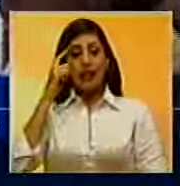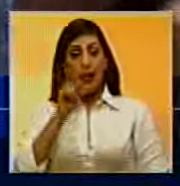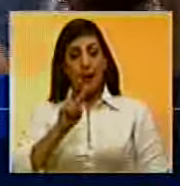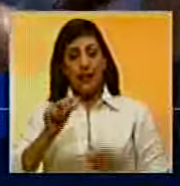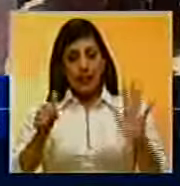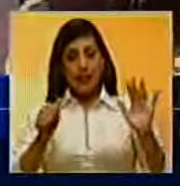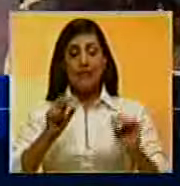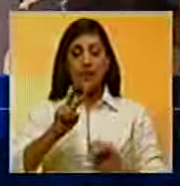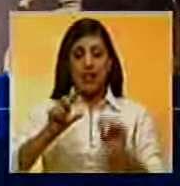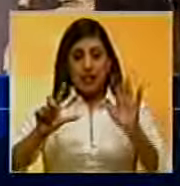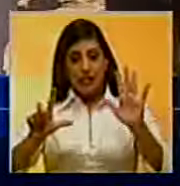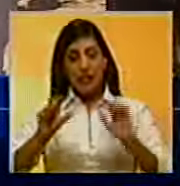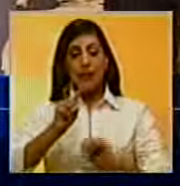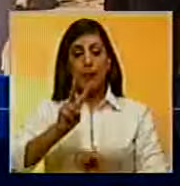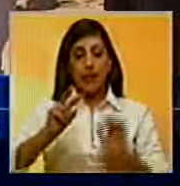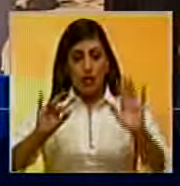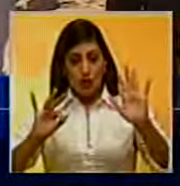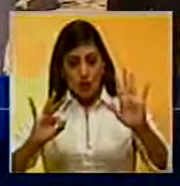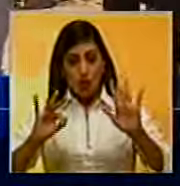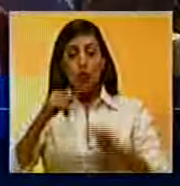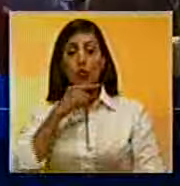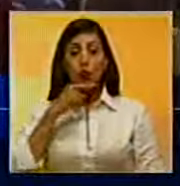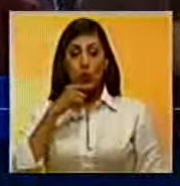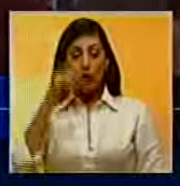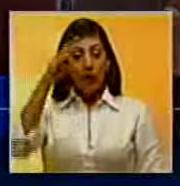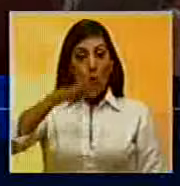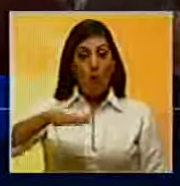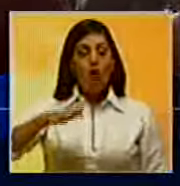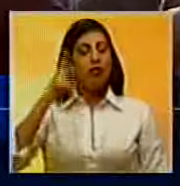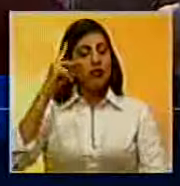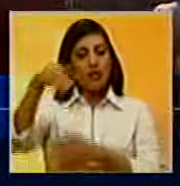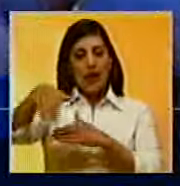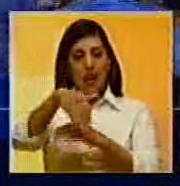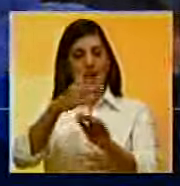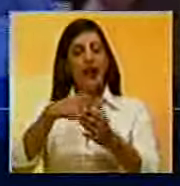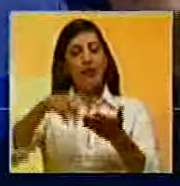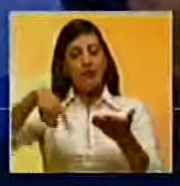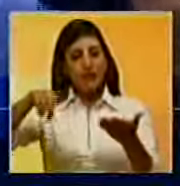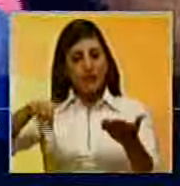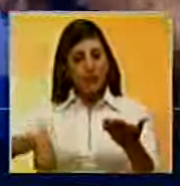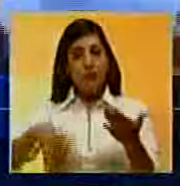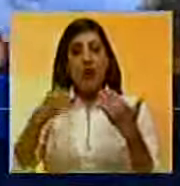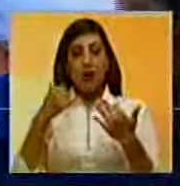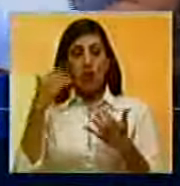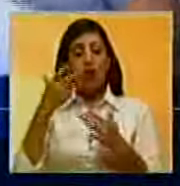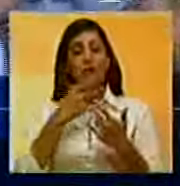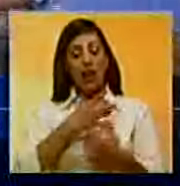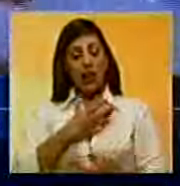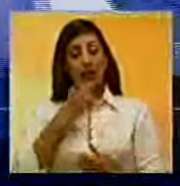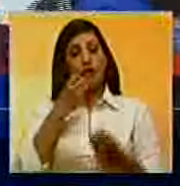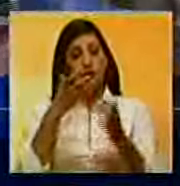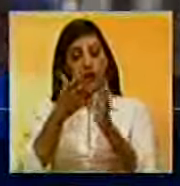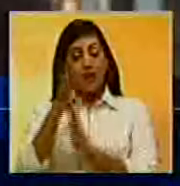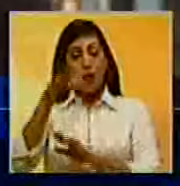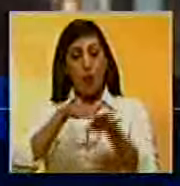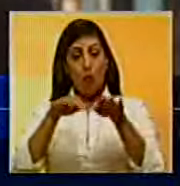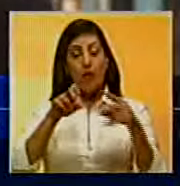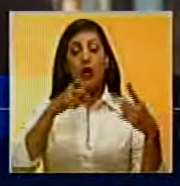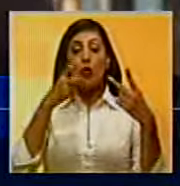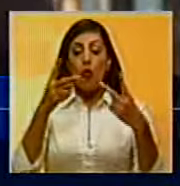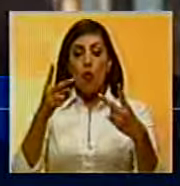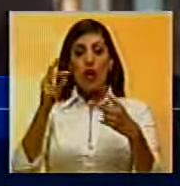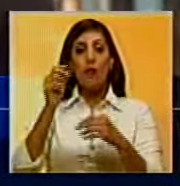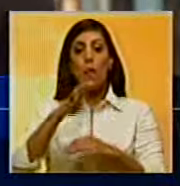26, 27 y 28 de octubre, el pueblo saldrá a las calles. La alcaldesa Evelyn Trejo de Rosales encabezó este jueves una